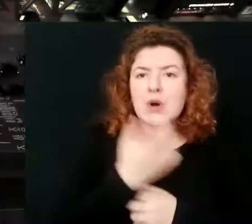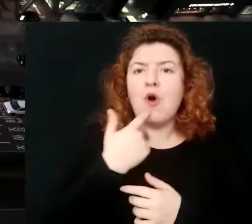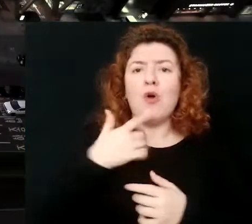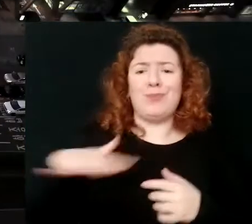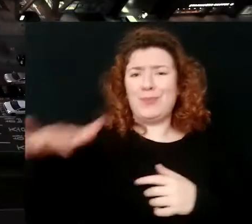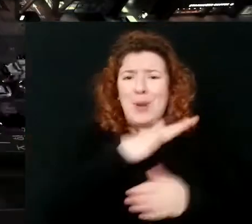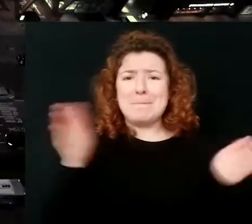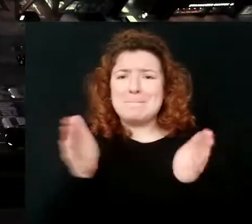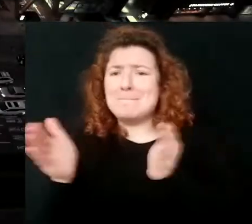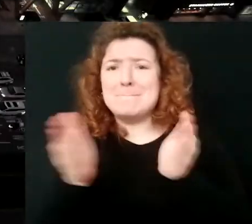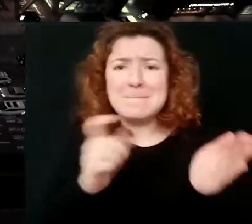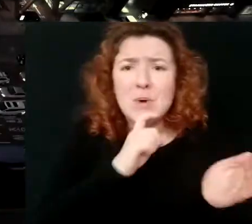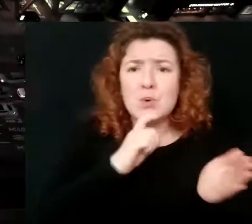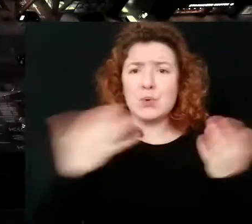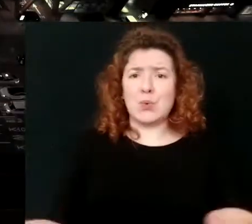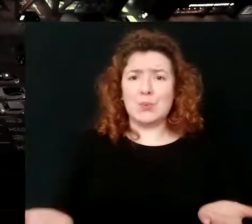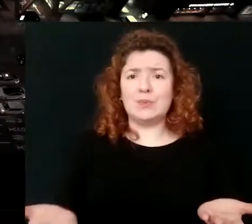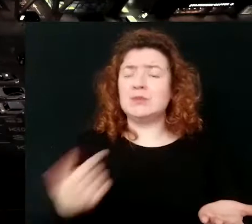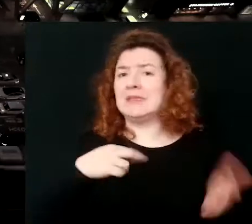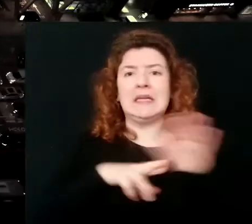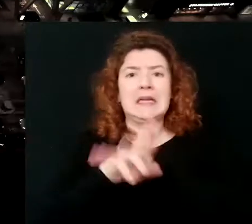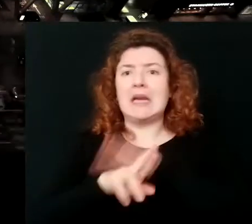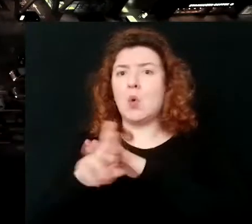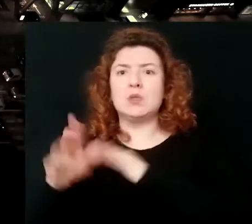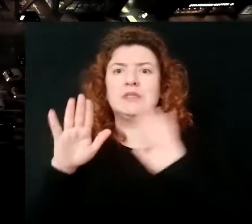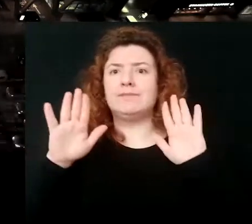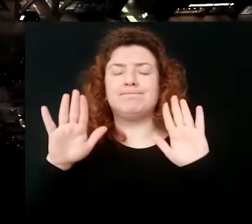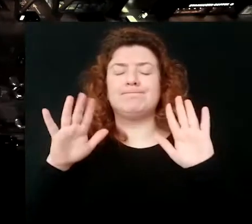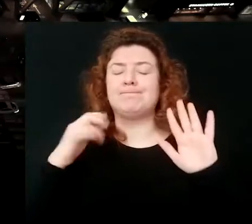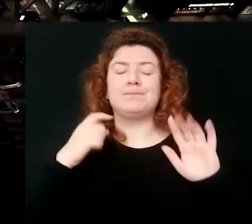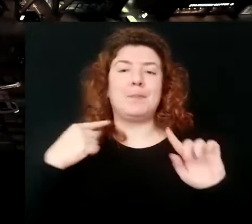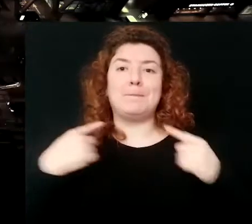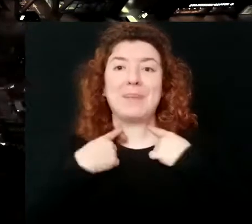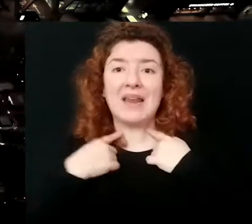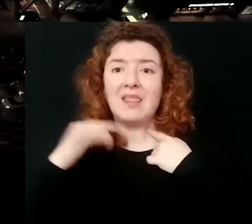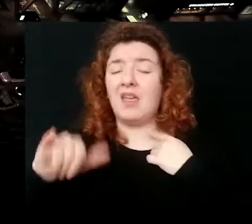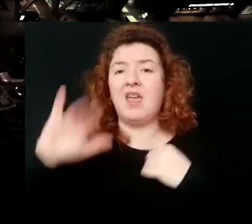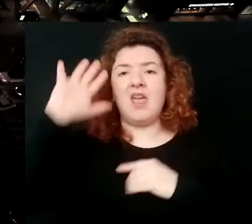lo que, a su vez, contribuye a la pérdida de recursos y al cambio climático.